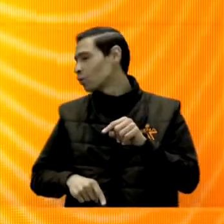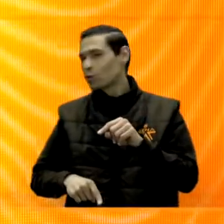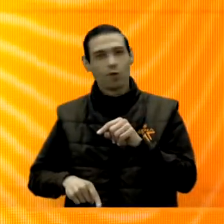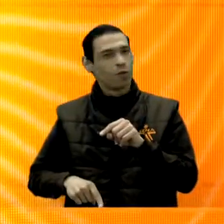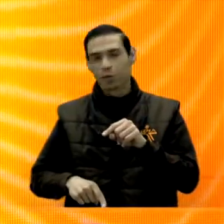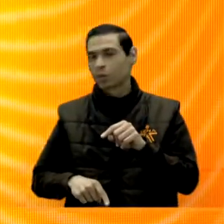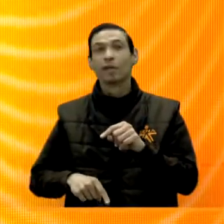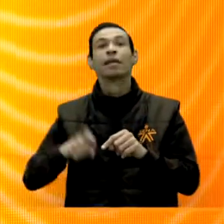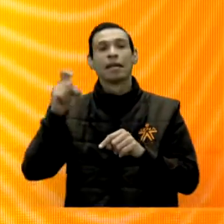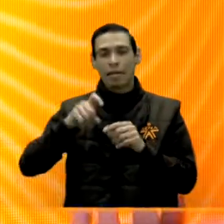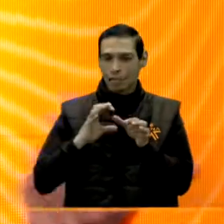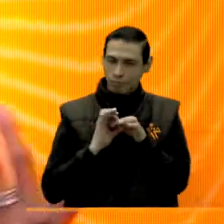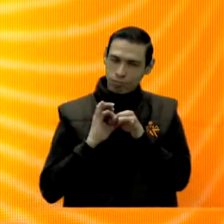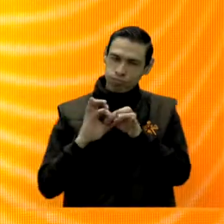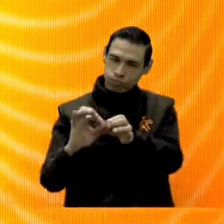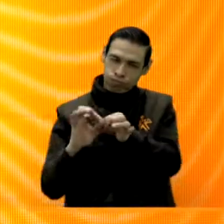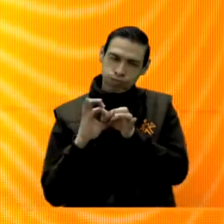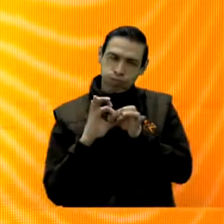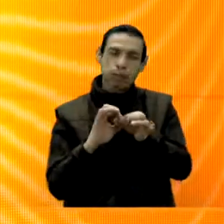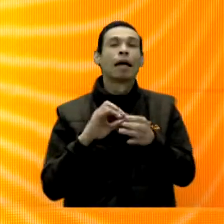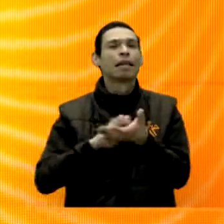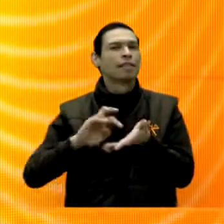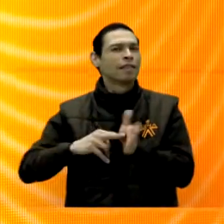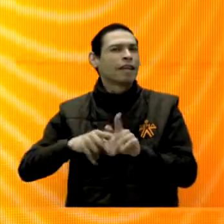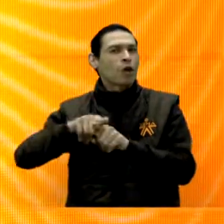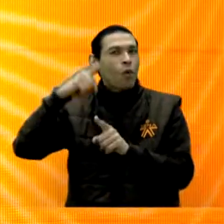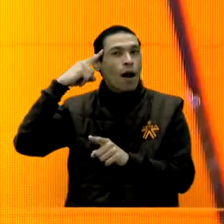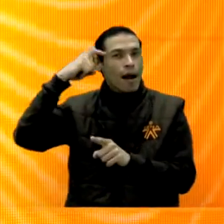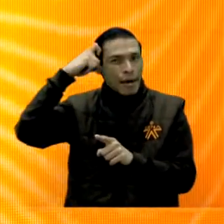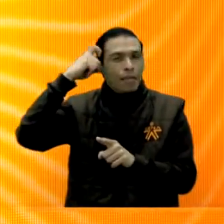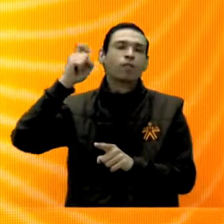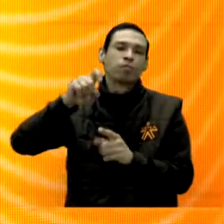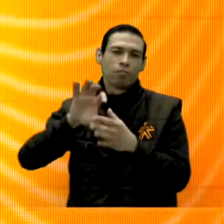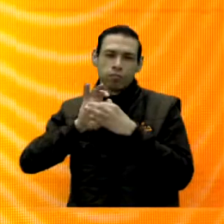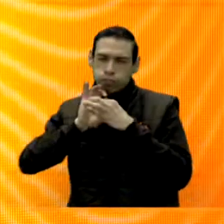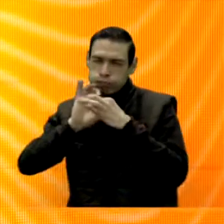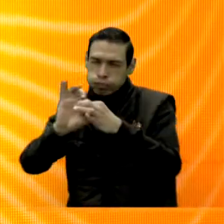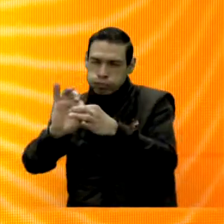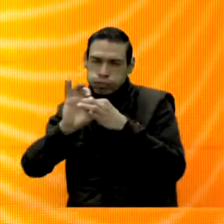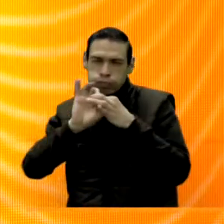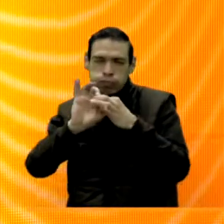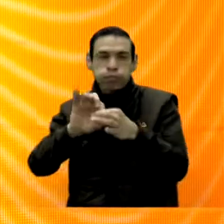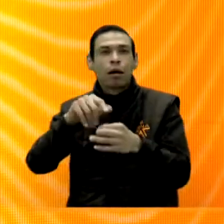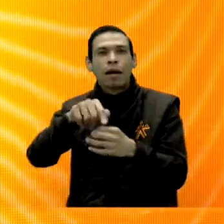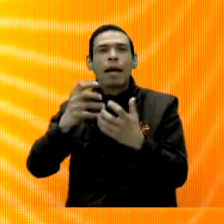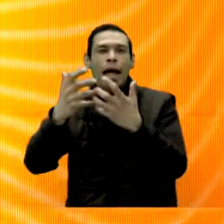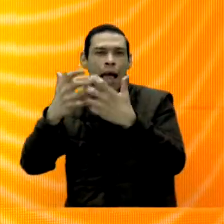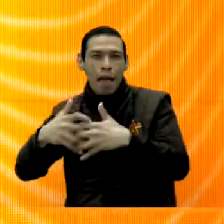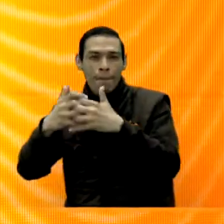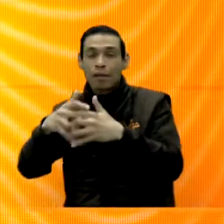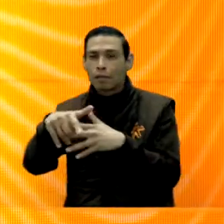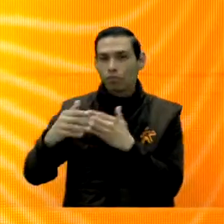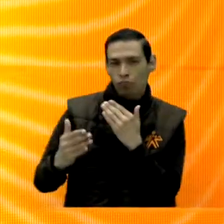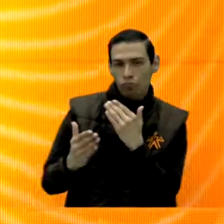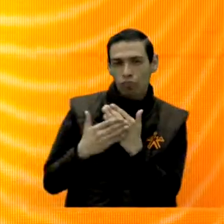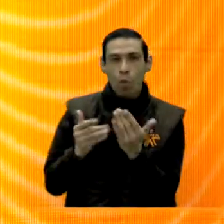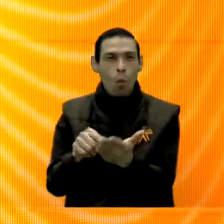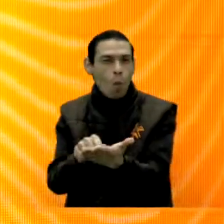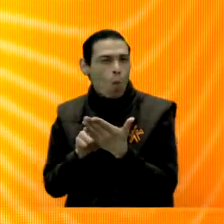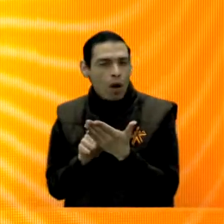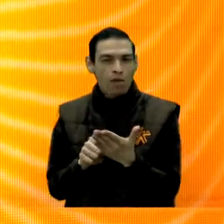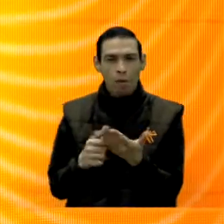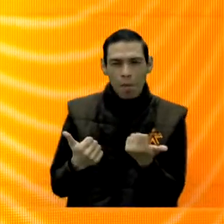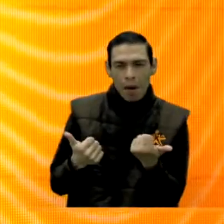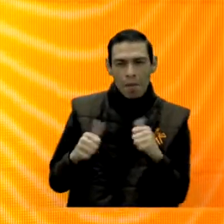ese reto que tenemos, pero no lo podemos hacer sin las empresas. Las empresas son nuestro principal termómetro para decirnos si lo estamos